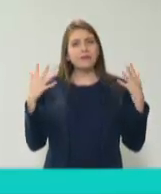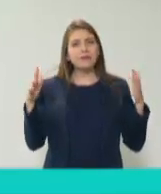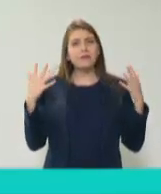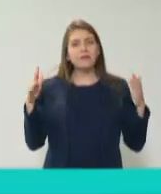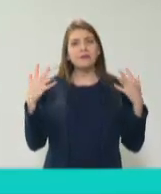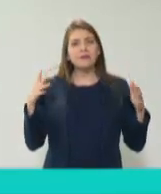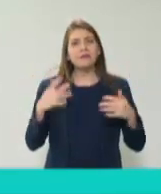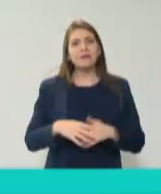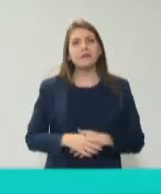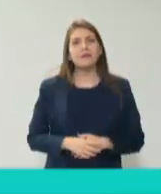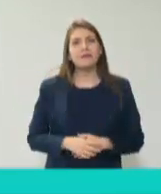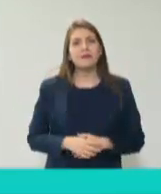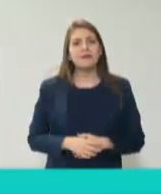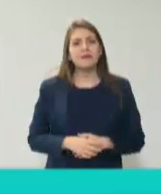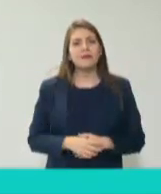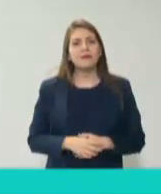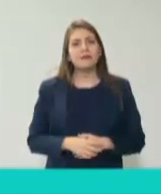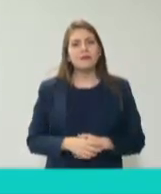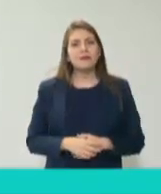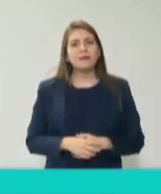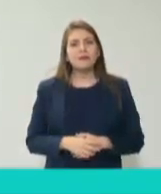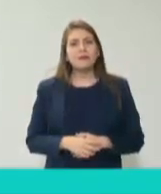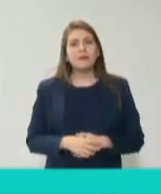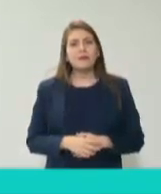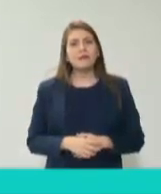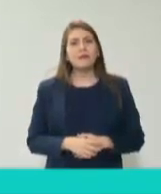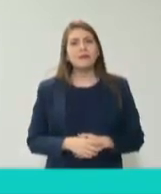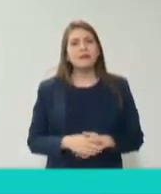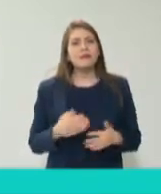pasamos a la clausura correspondiente